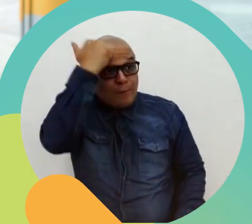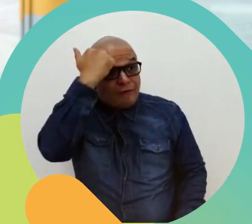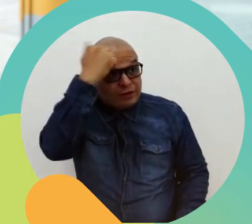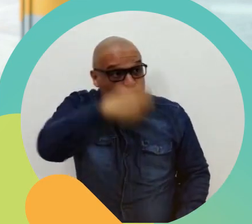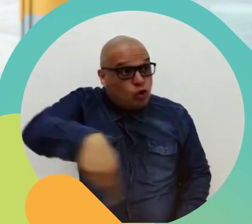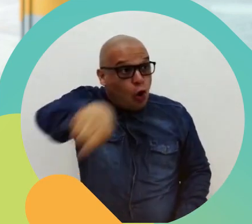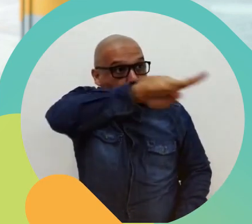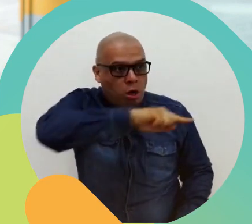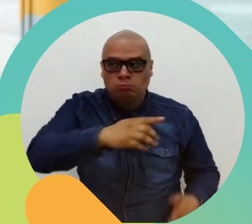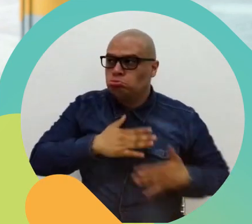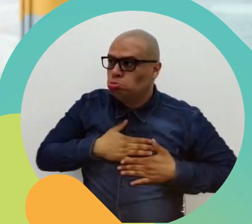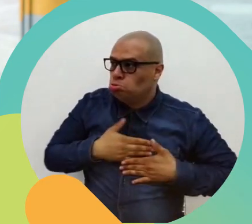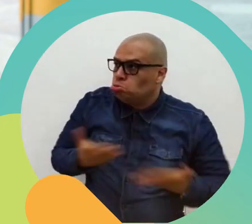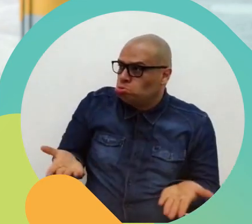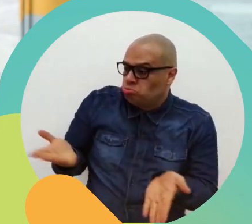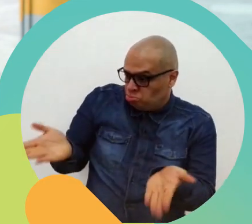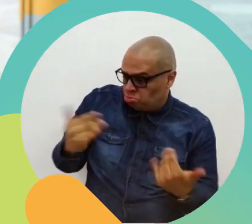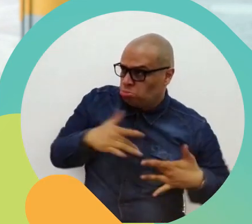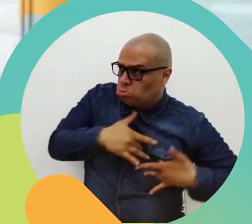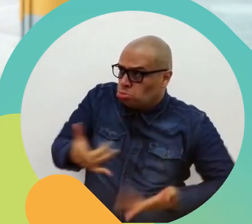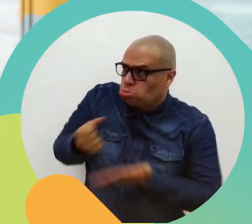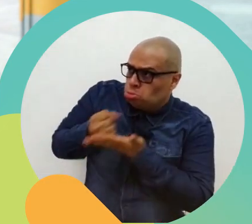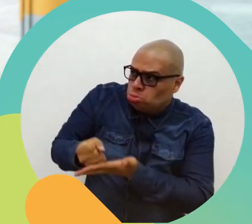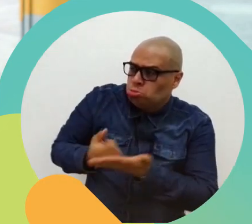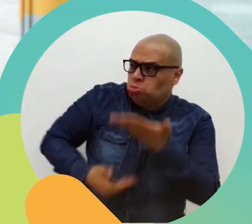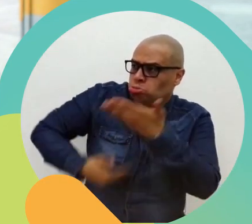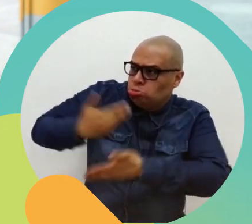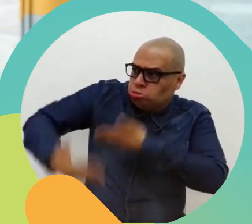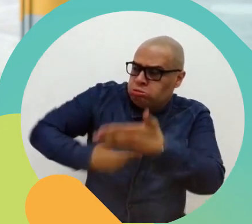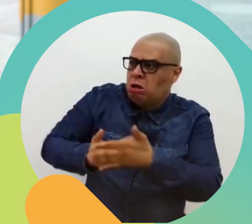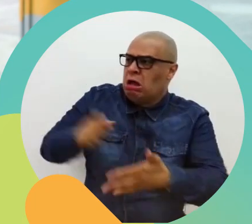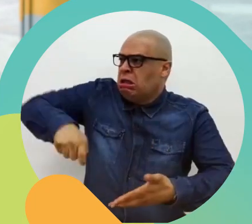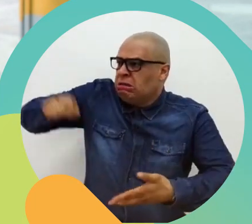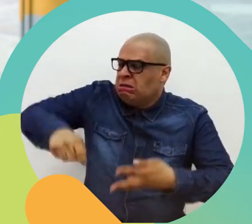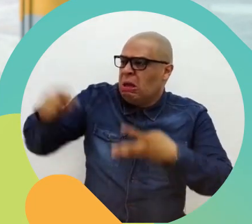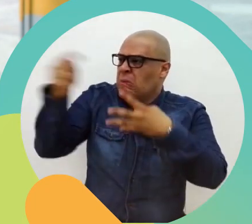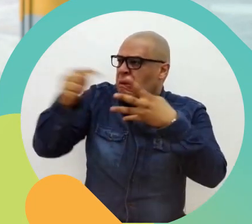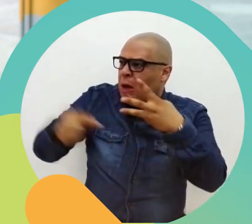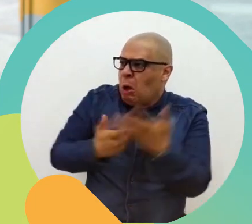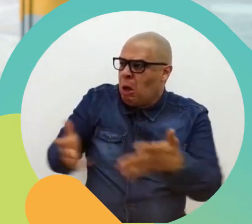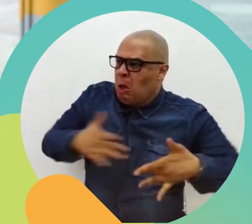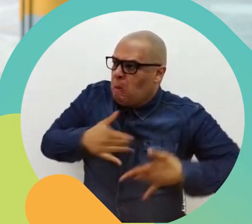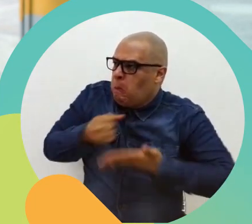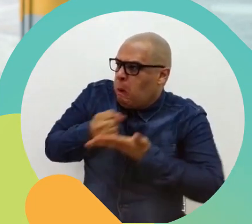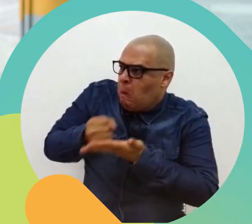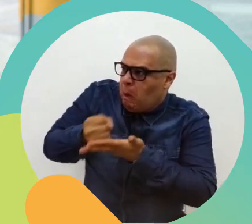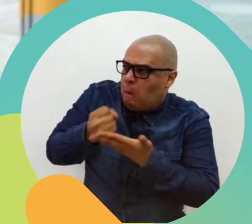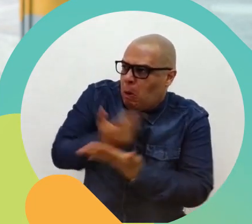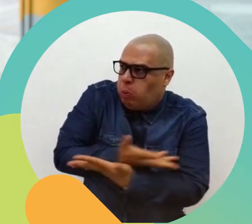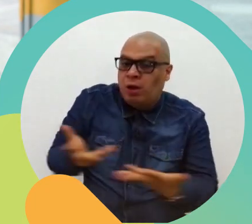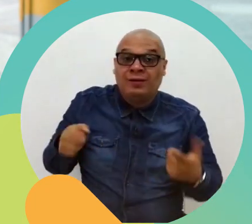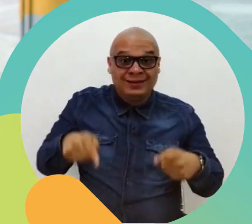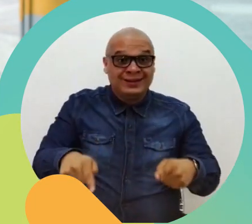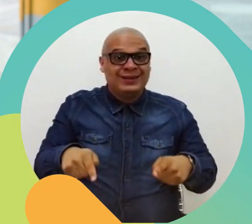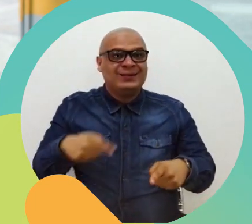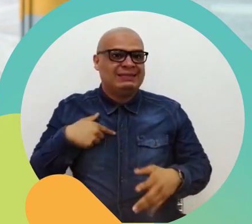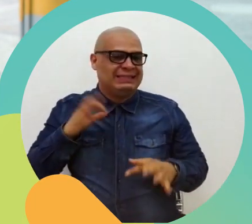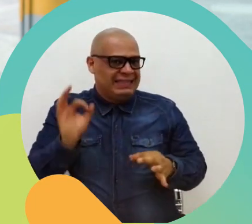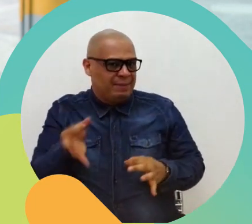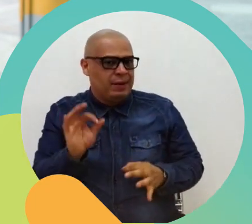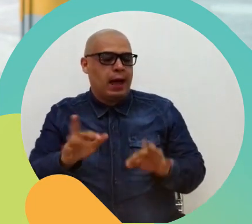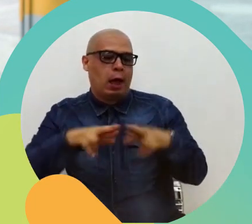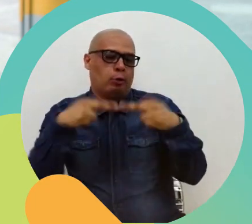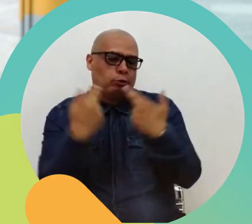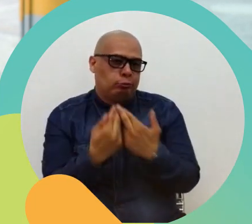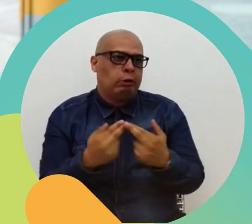profesores, ellos están muy abiertos para acompañarnos en las dificultades de los